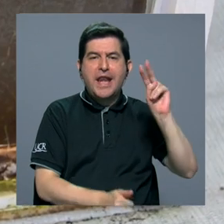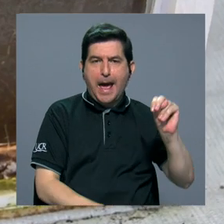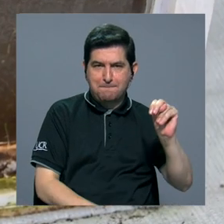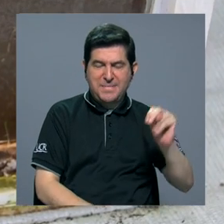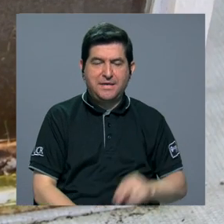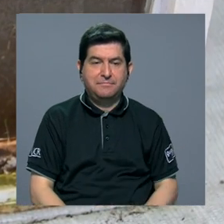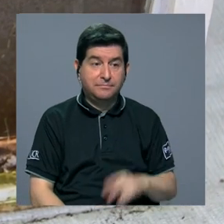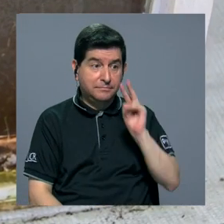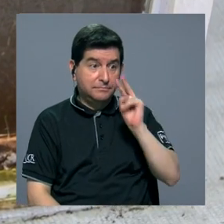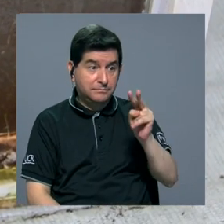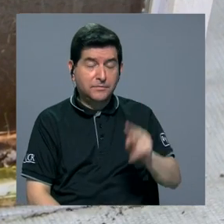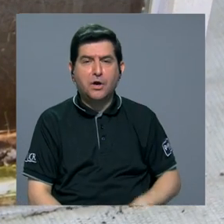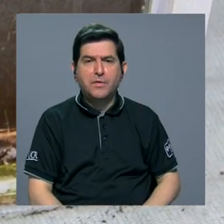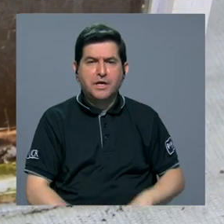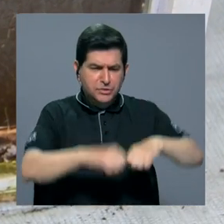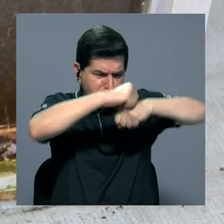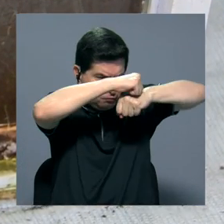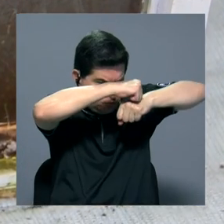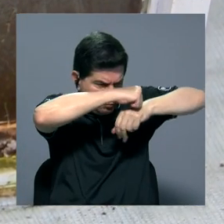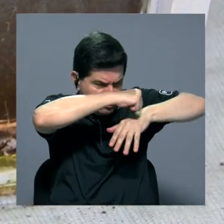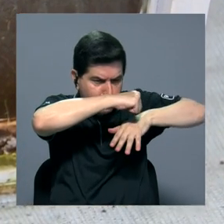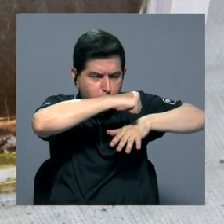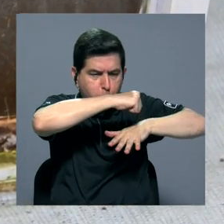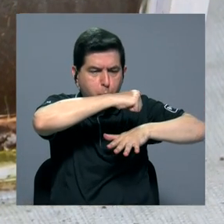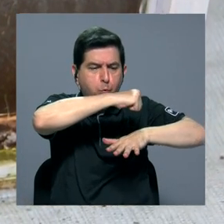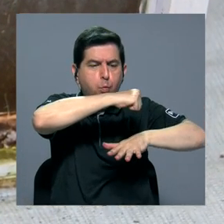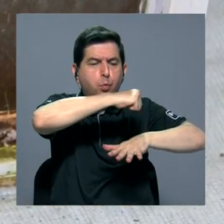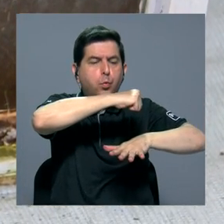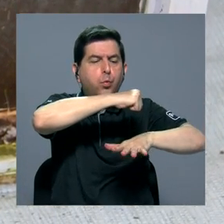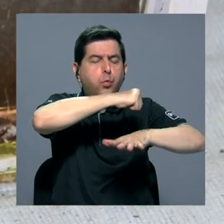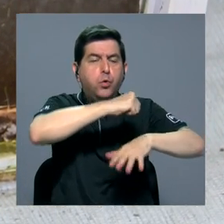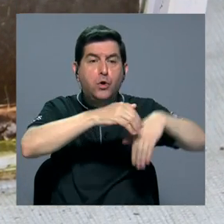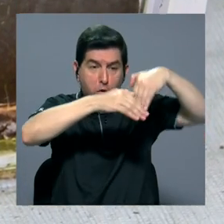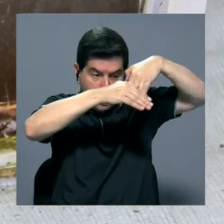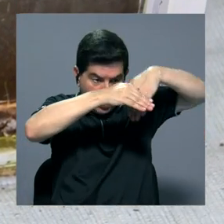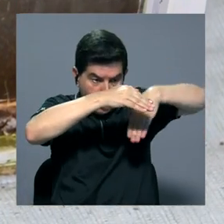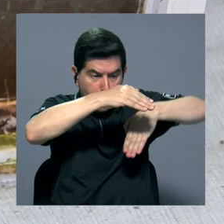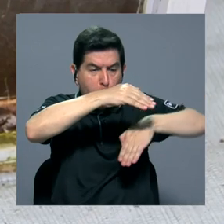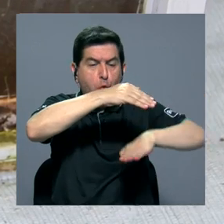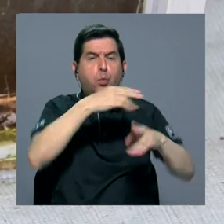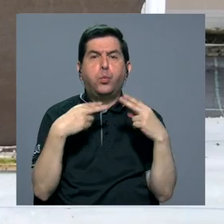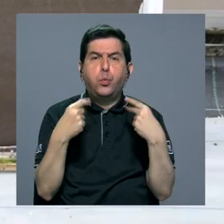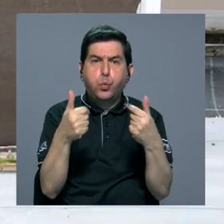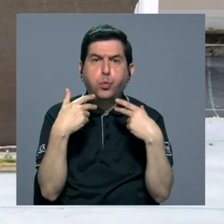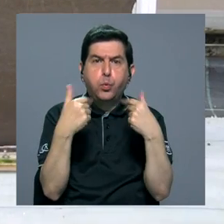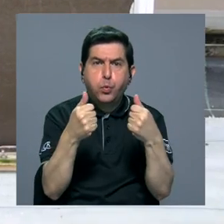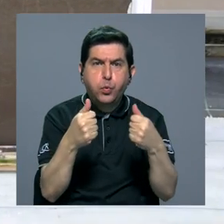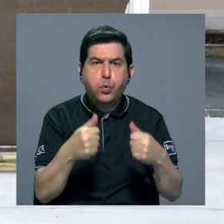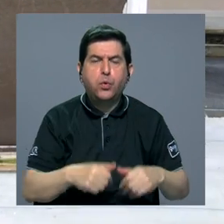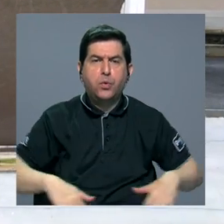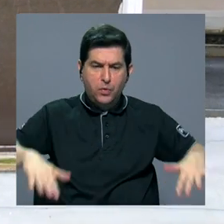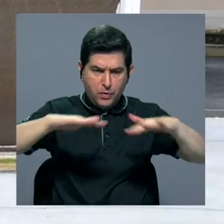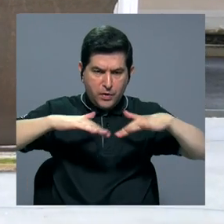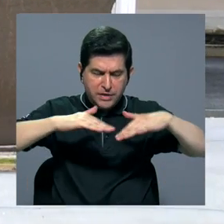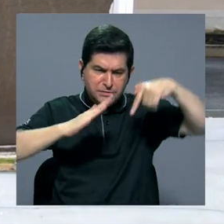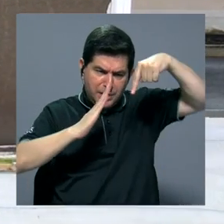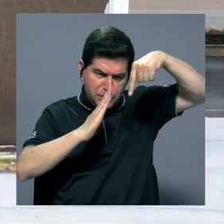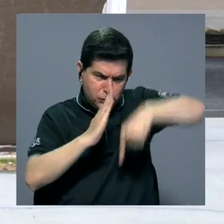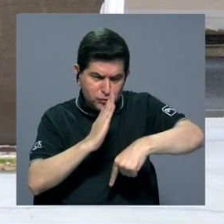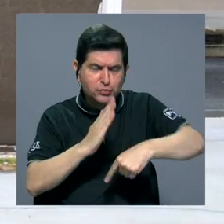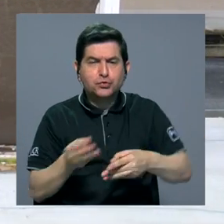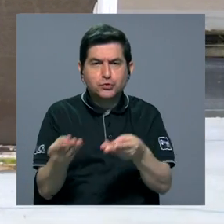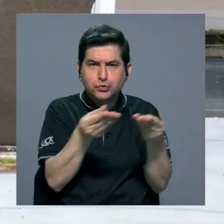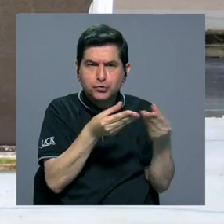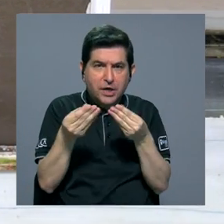Como se puede ver, sus raíces son más largas y pueden penetrar de forma más acelerada las capas más profundas del